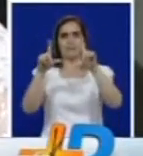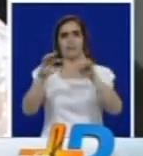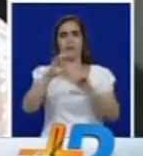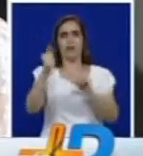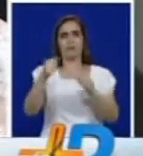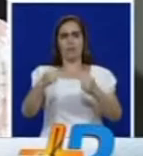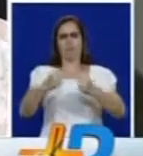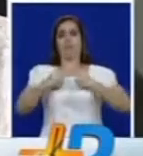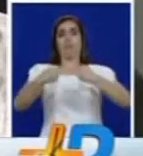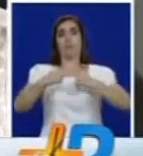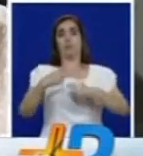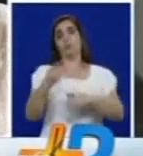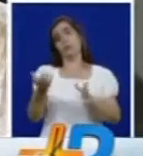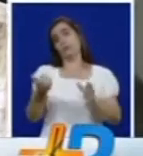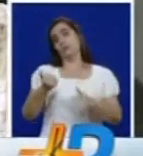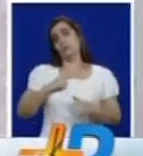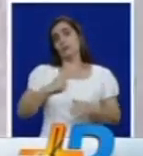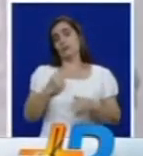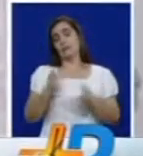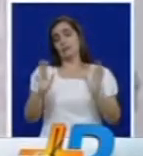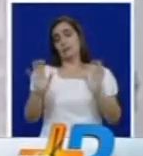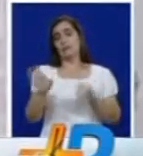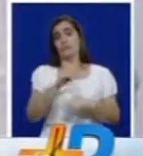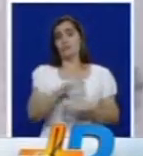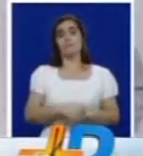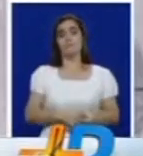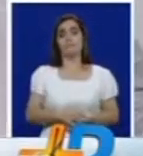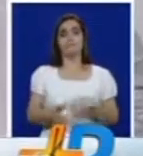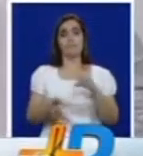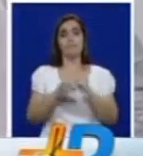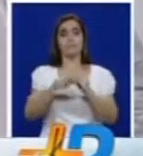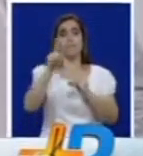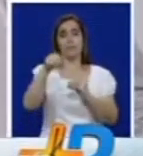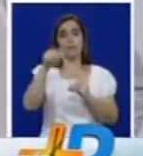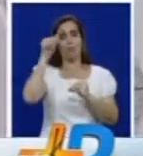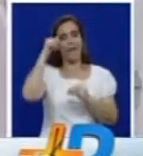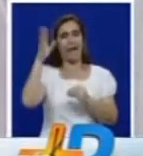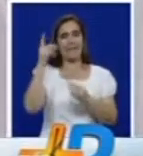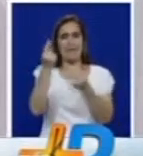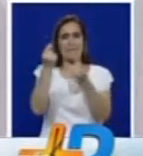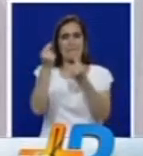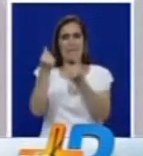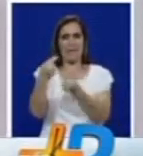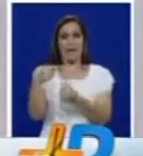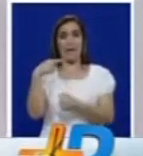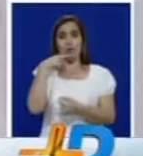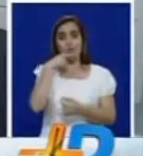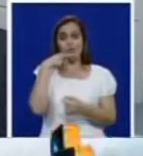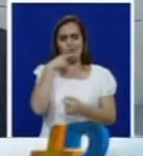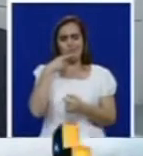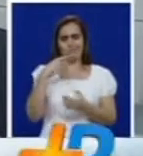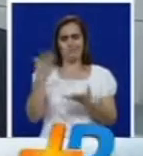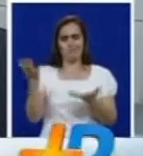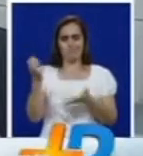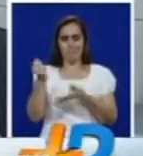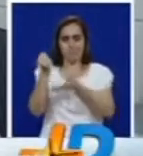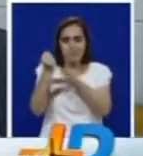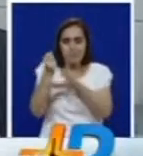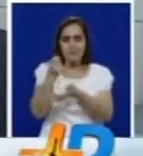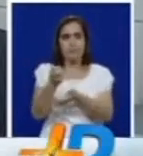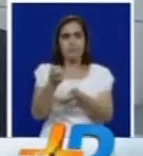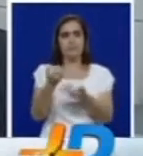pues benéfico para todos los usuarios también se logró resolver el déficit financiero que amenazaba a la entidad y a pesar